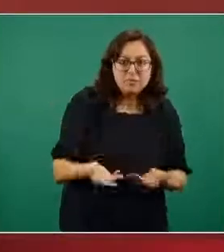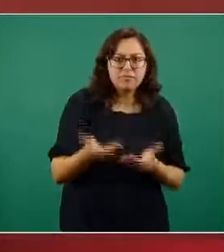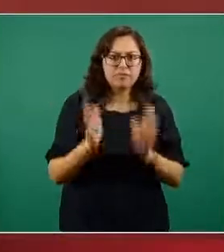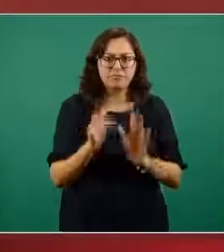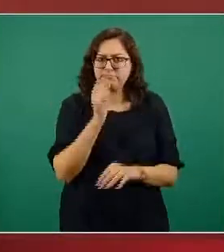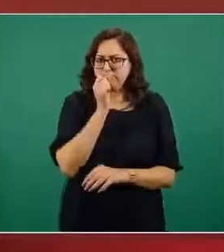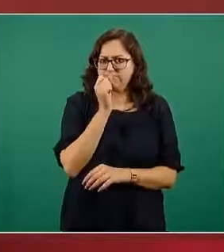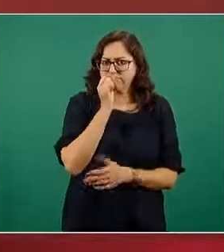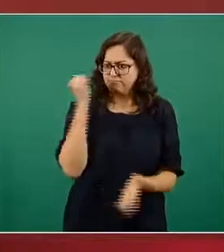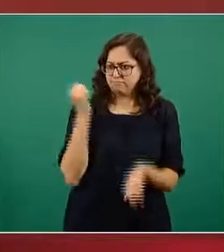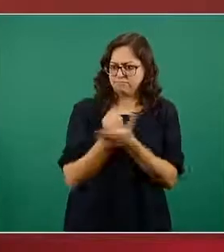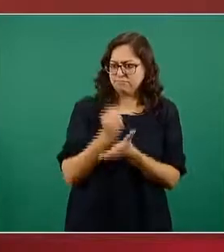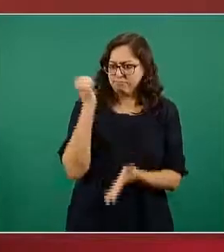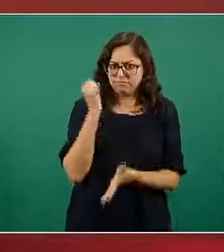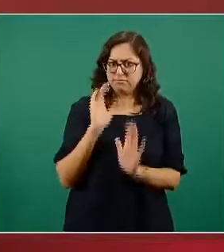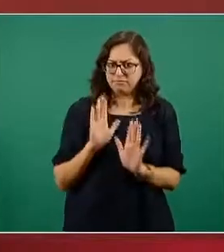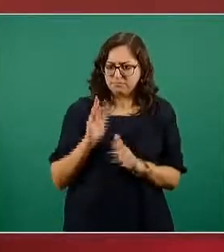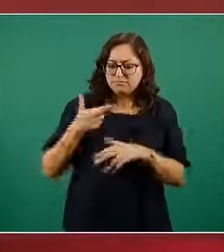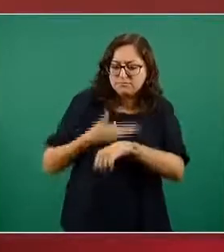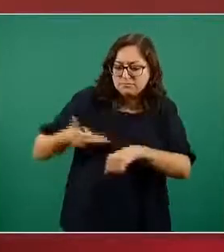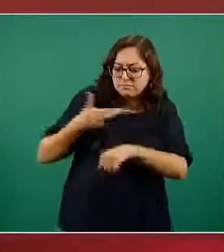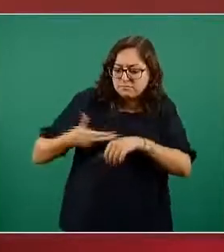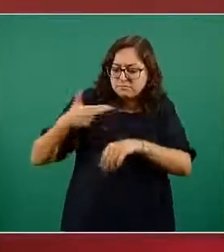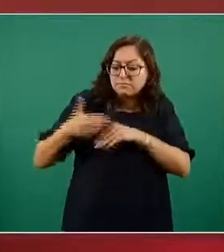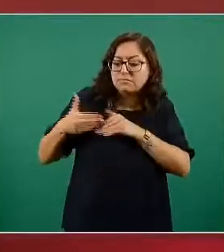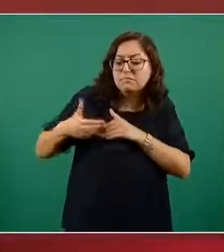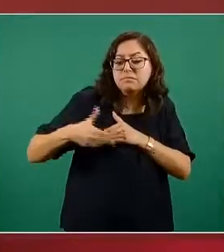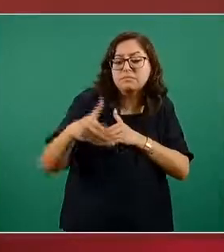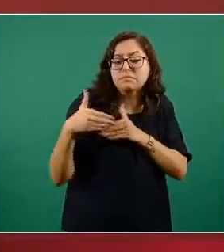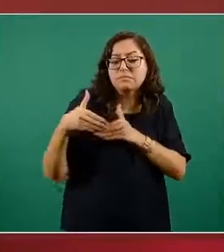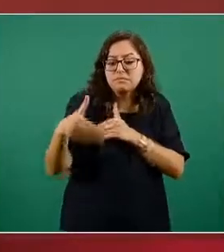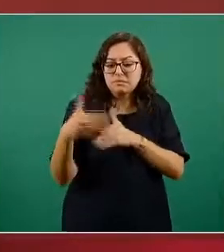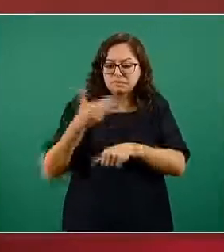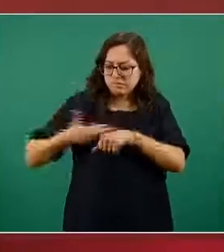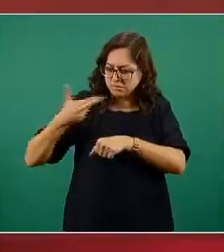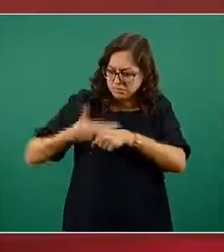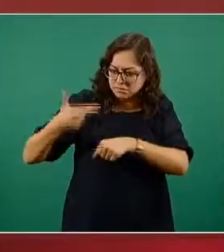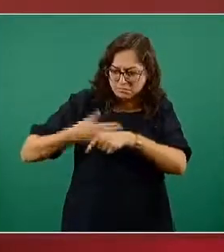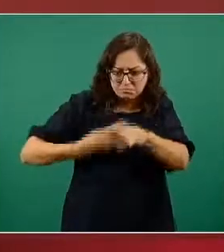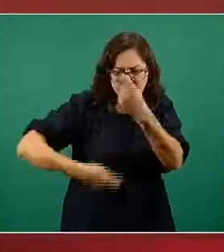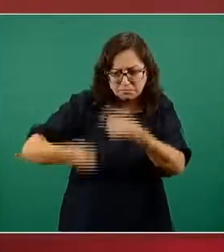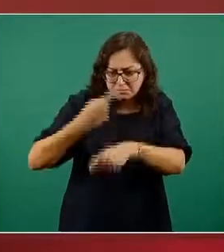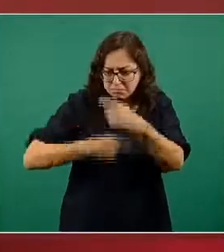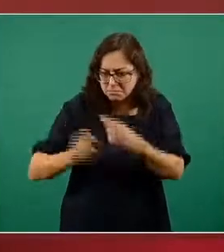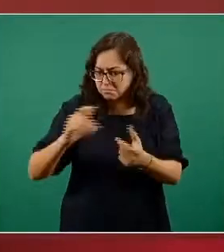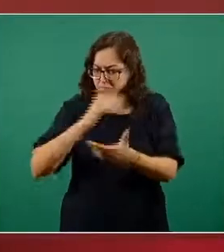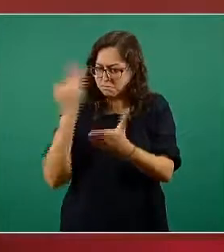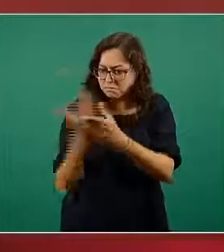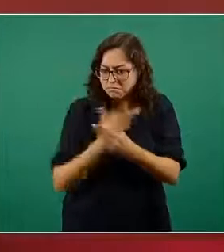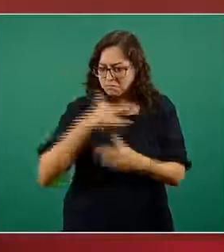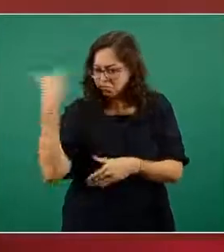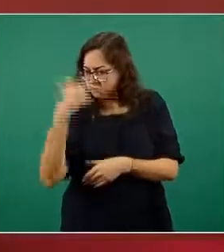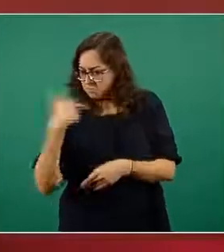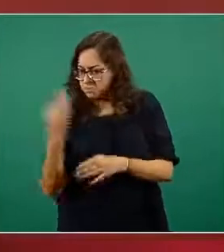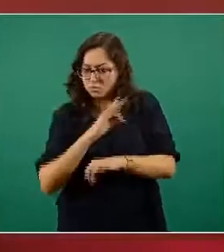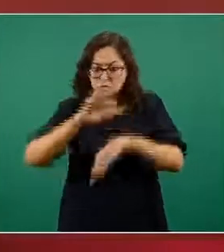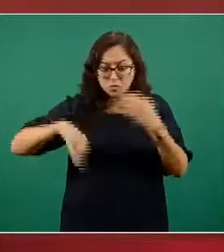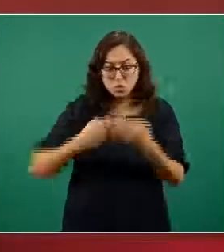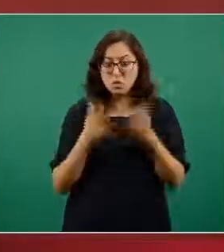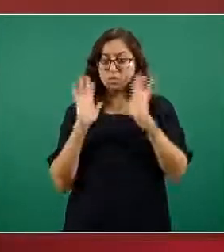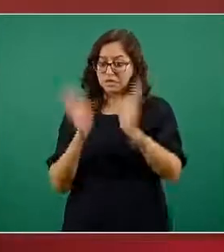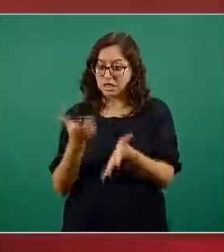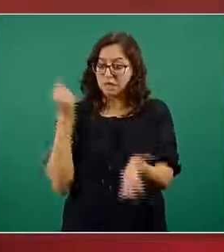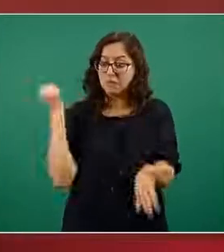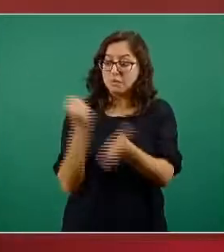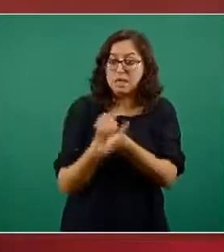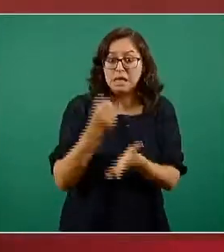todos los elementos que se requieren tanto técnicos como documentales que manda la ley pues será presentado si